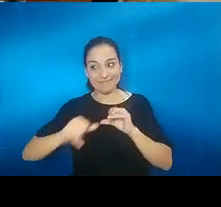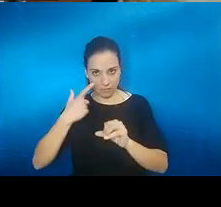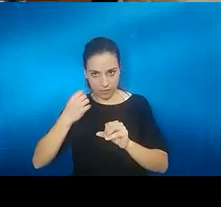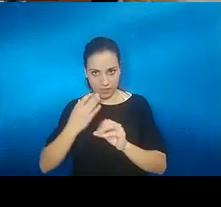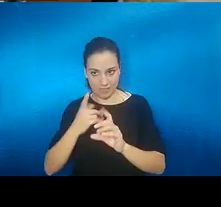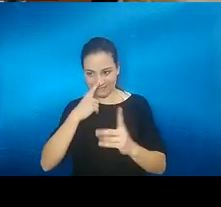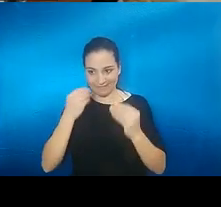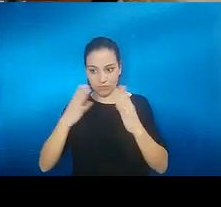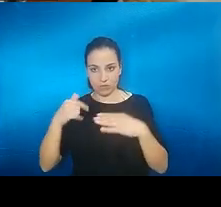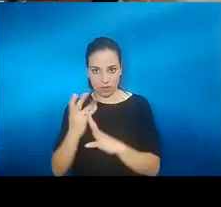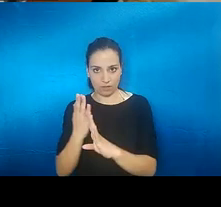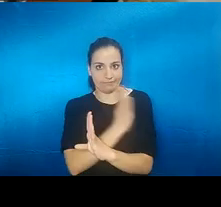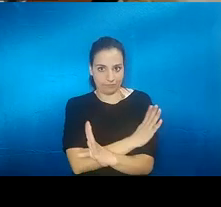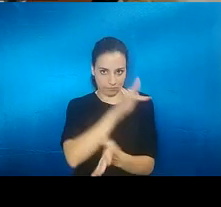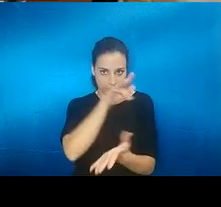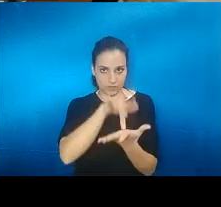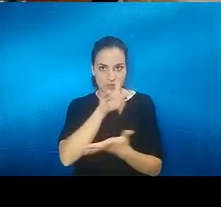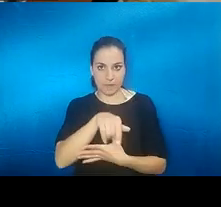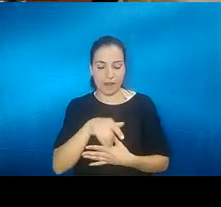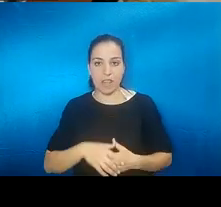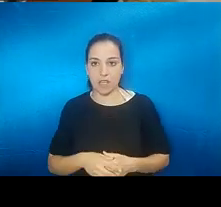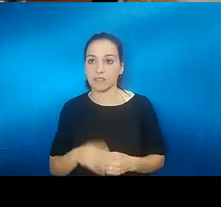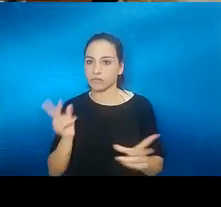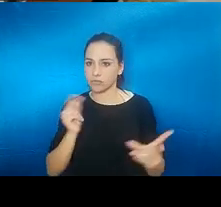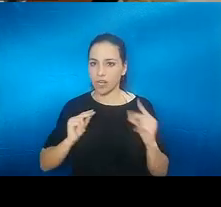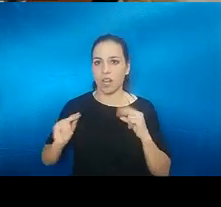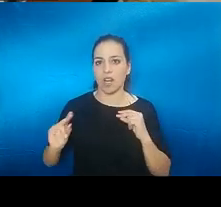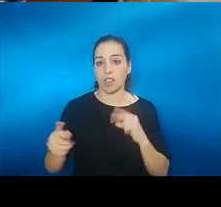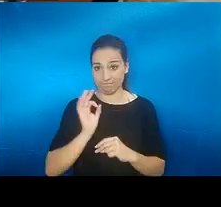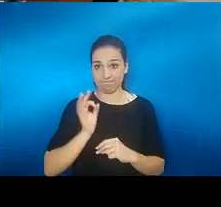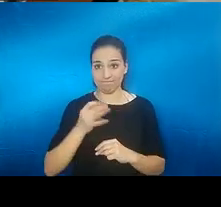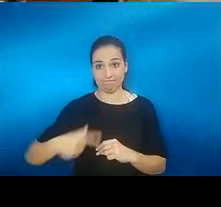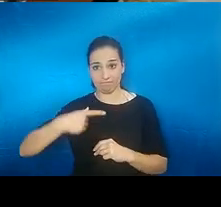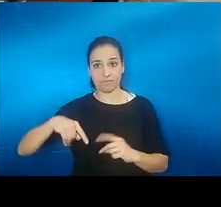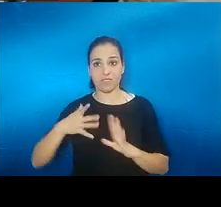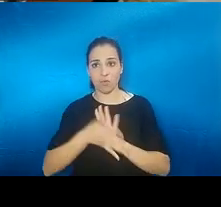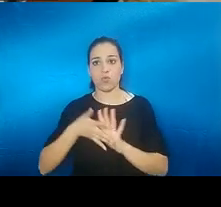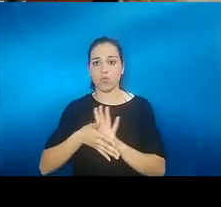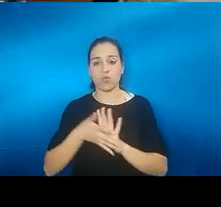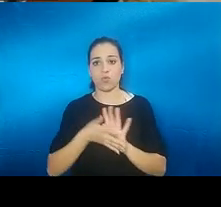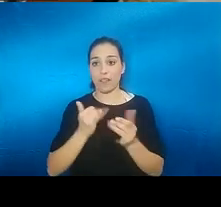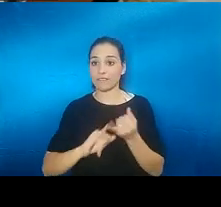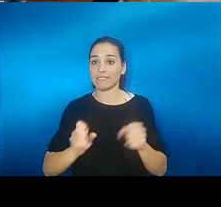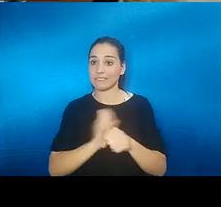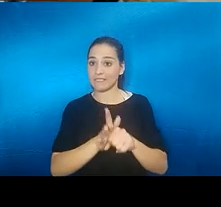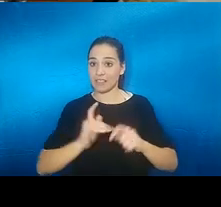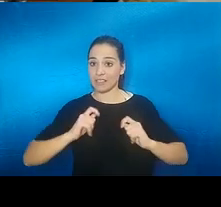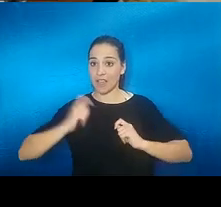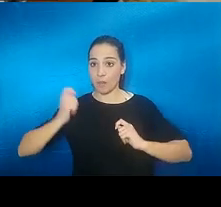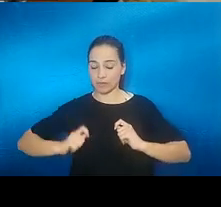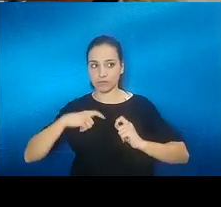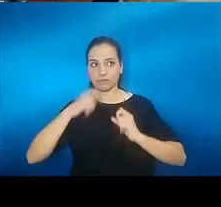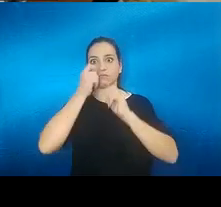conferencia sino en petit comité que lo hablamos y lo seguimos hablando nosotros a nosotros nos vino bien la pandemia a los otorrinos porque